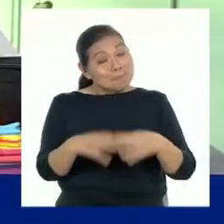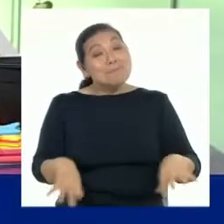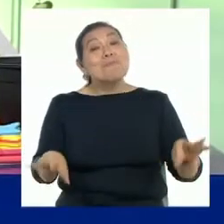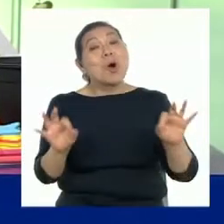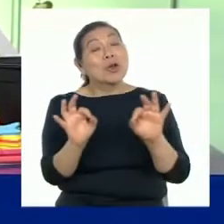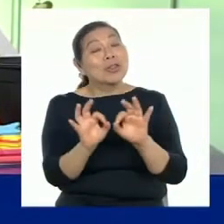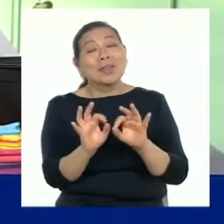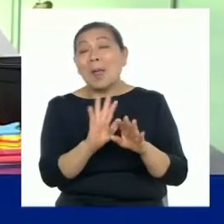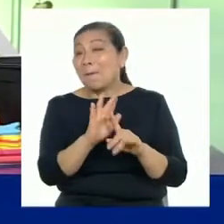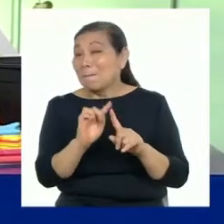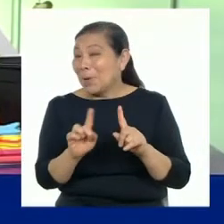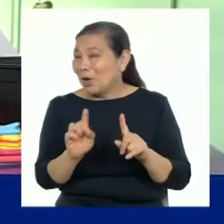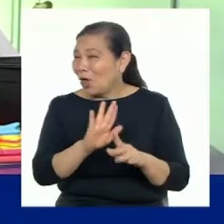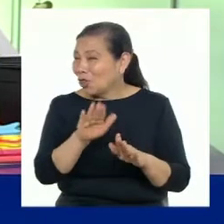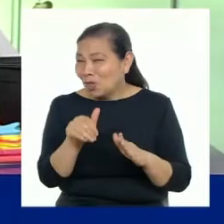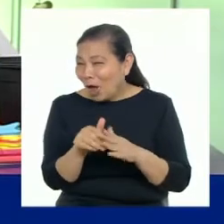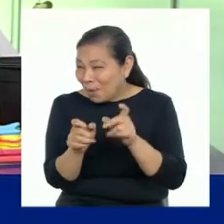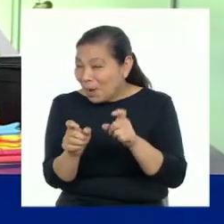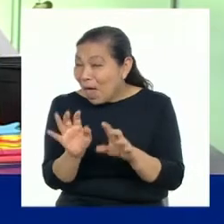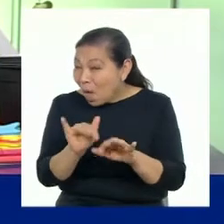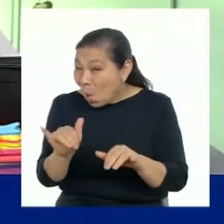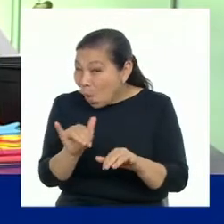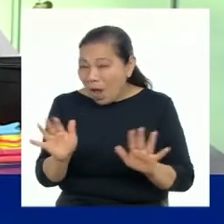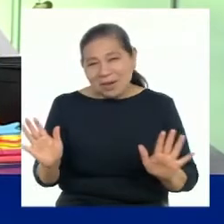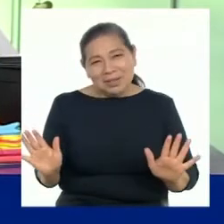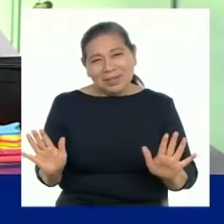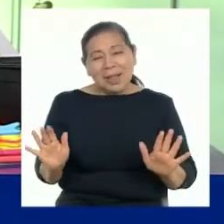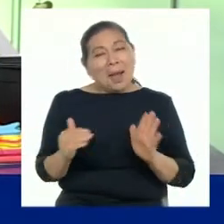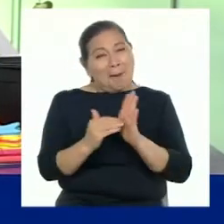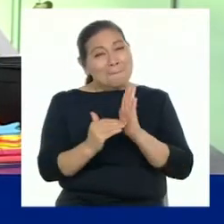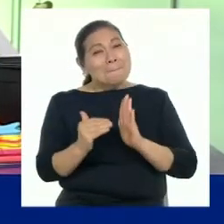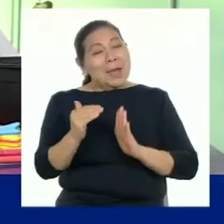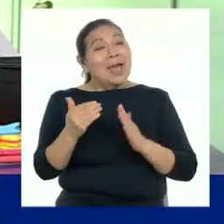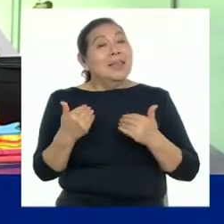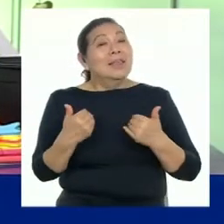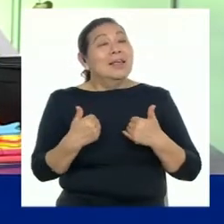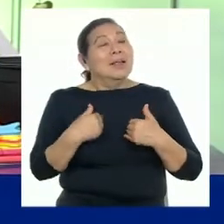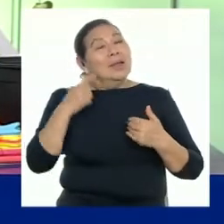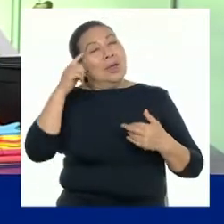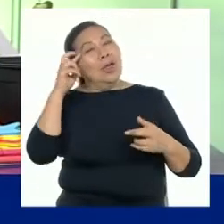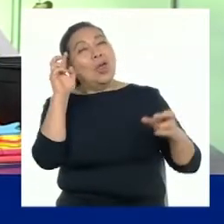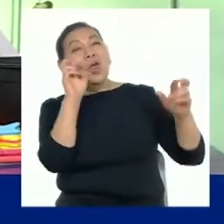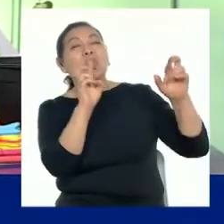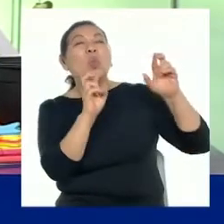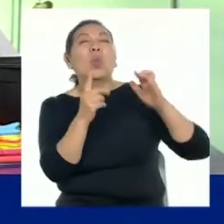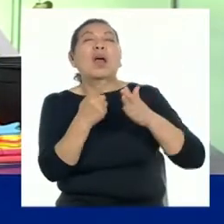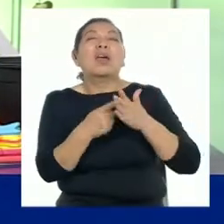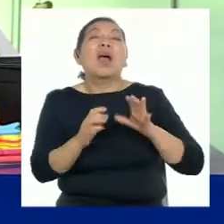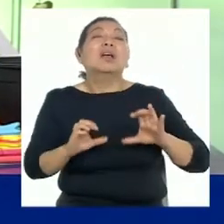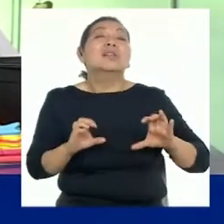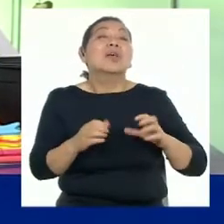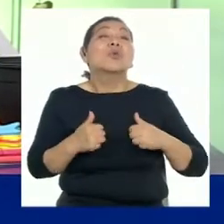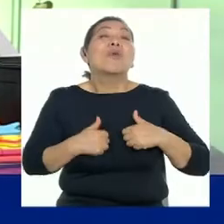Pero no todo el mundo la tiene tan clara como ellos. Yo diría que la mayoría tiene ahí sus dudas sobre qué hacer en la vida, desde que salimos del